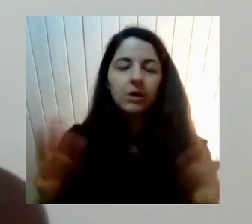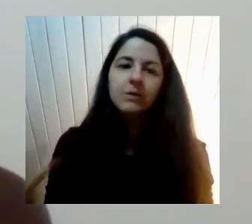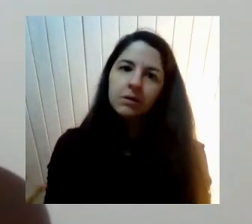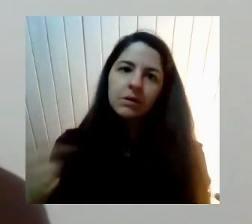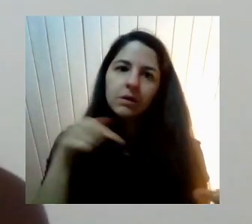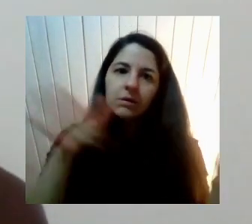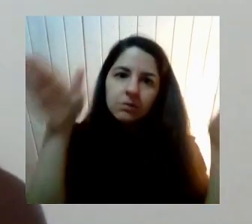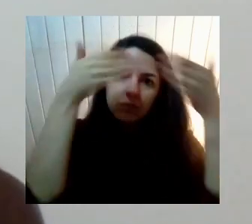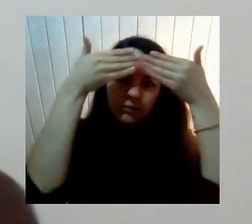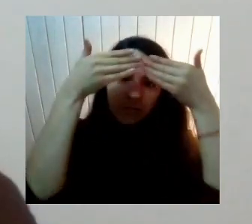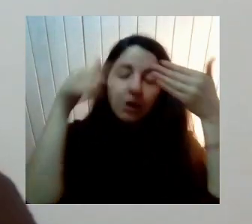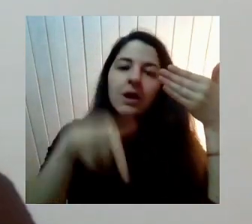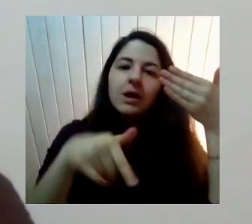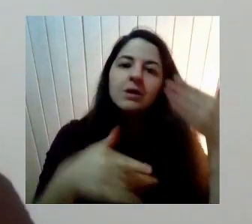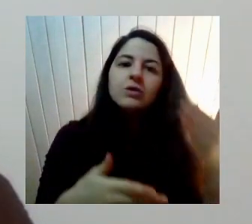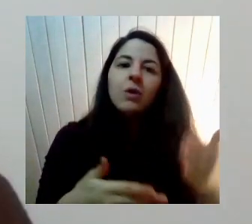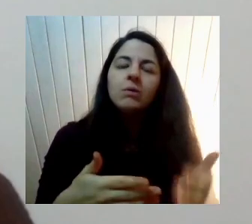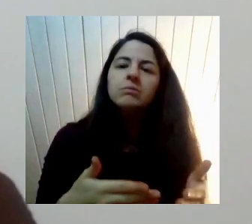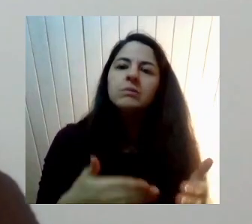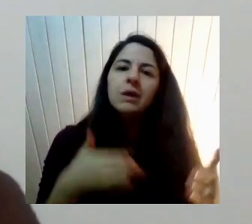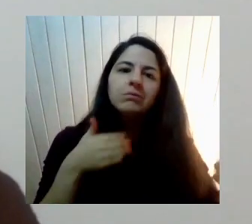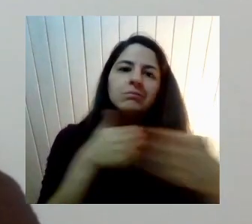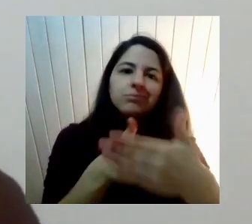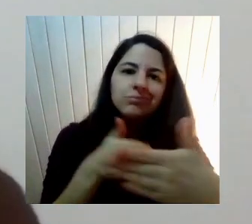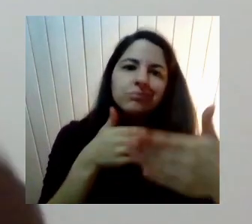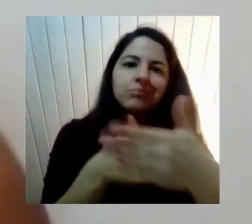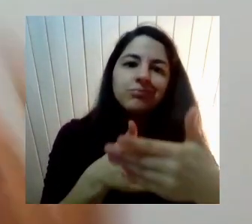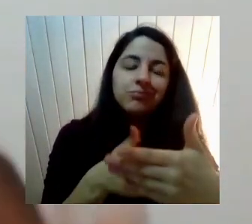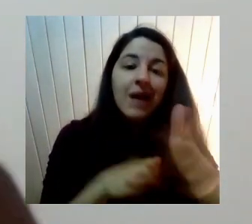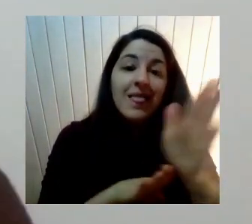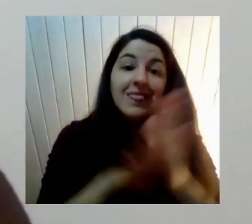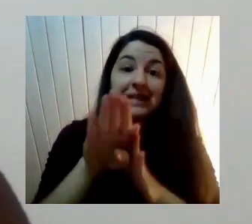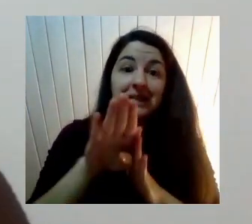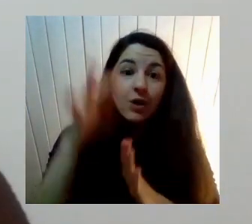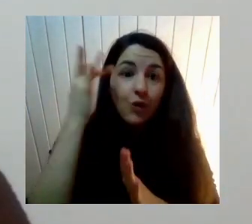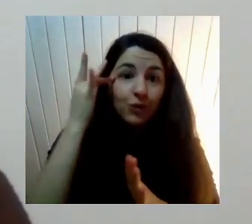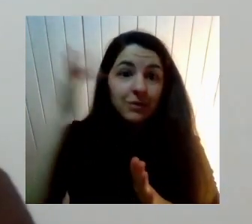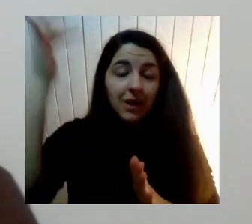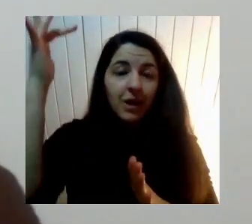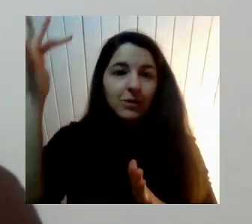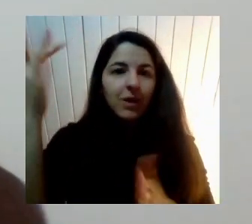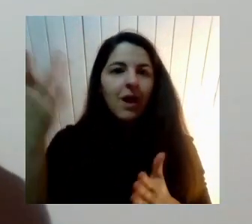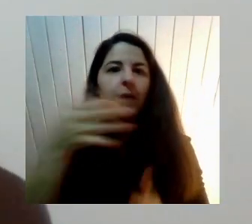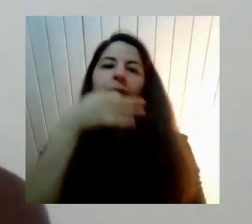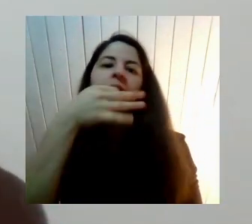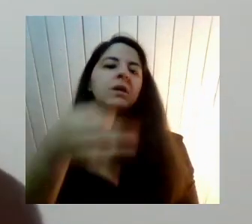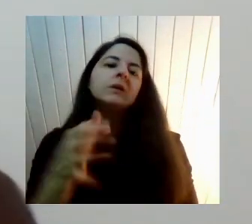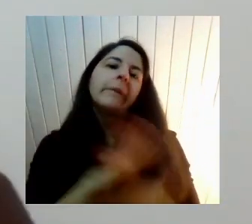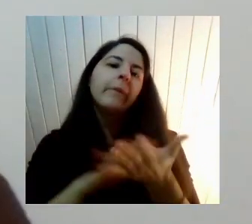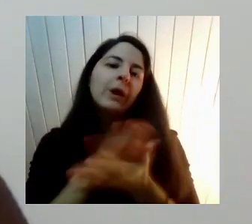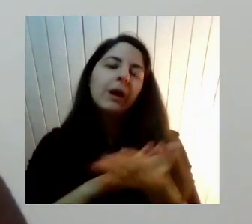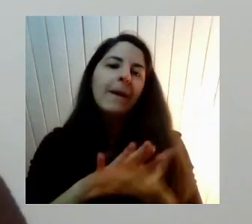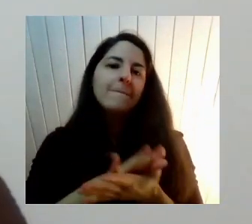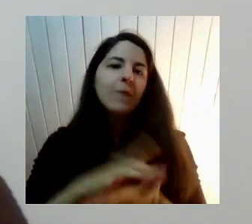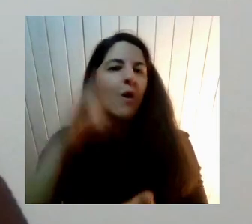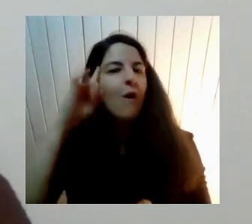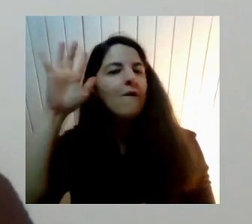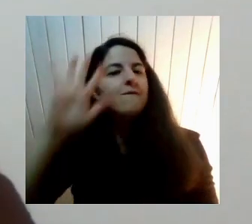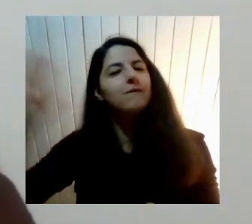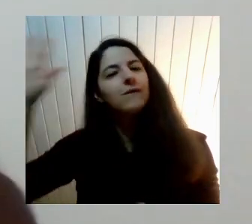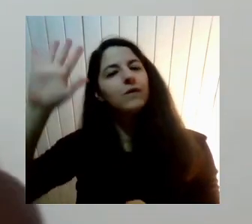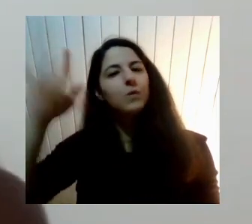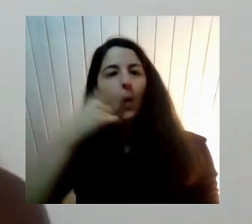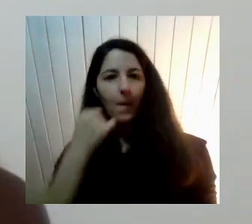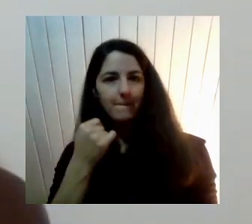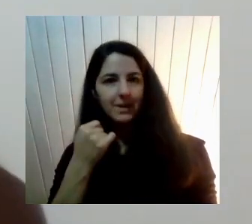desarrollo Intelectual Porque nos han dicho Que los científicos Son varones Que los filósofos Son varones Y empezamos Las mujeres Durante todo Estos últimos